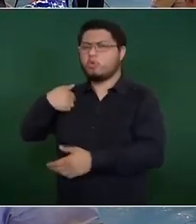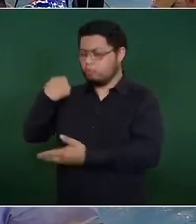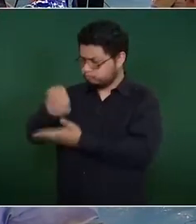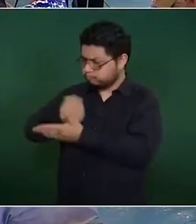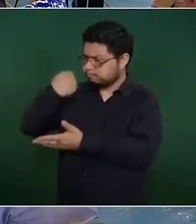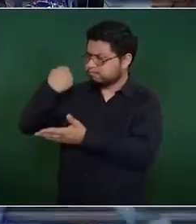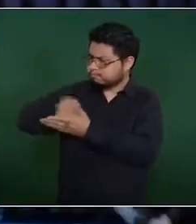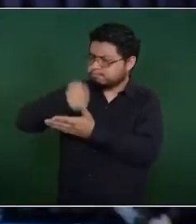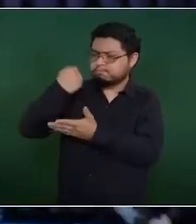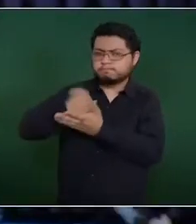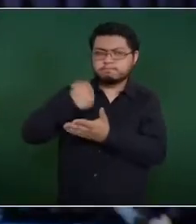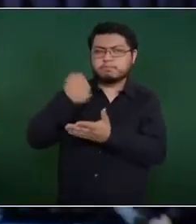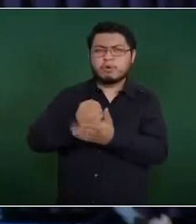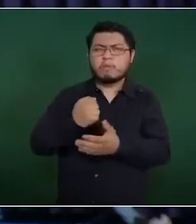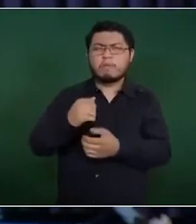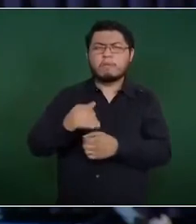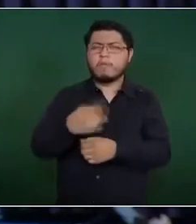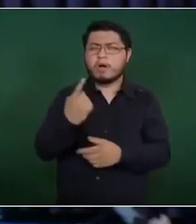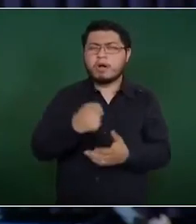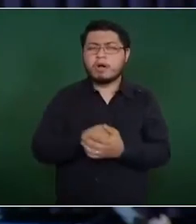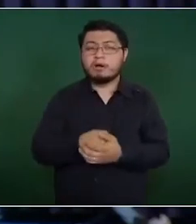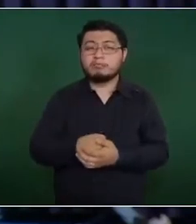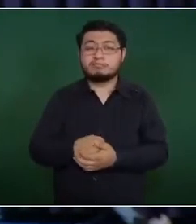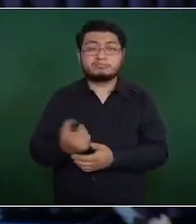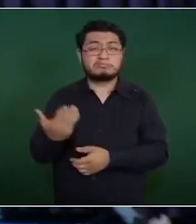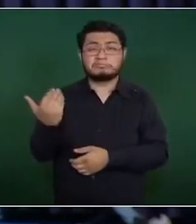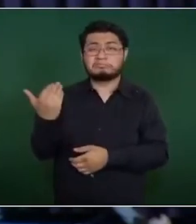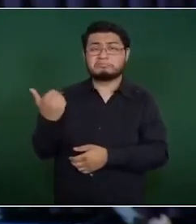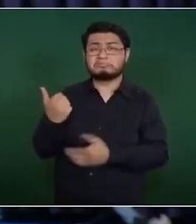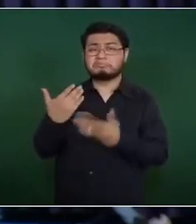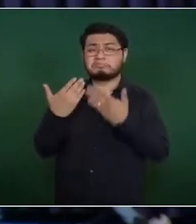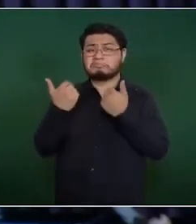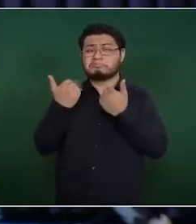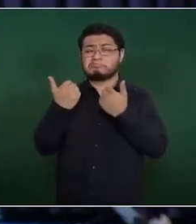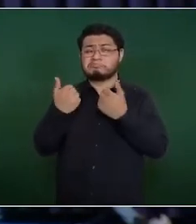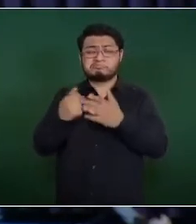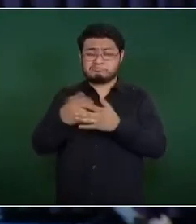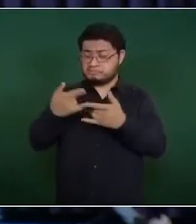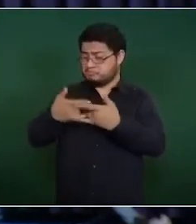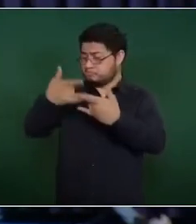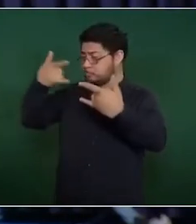Porque casi nunca ha habido democracia en México, en la historia.